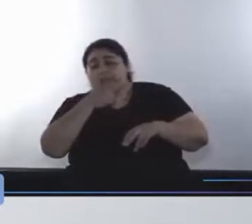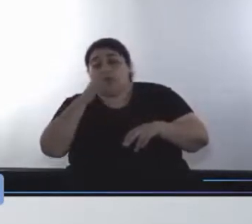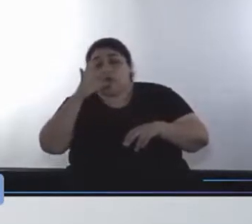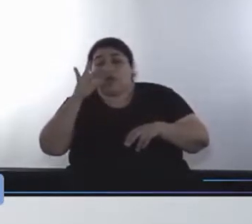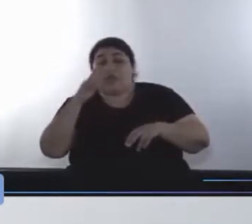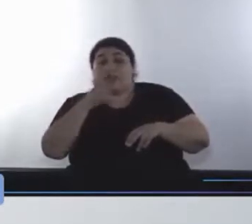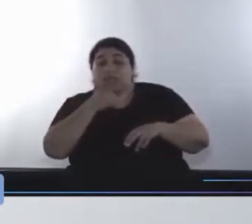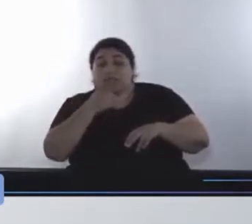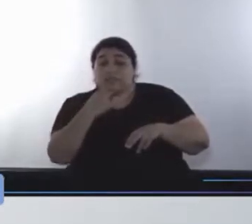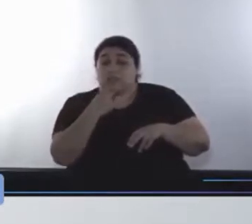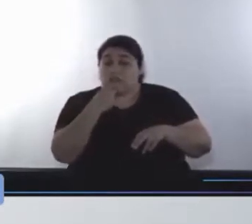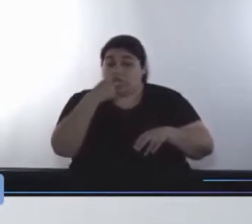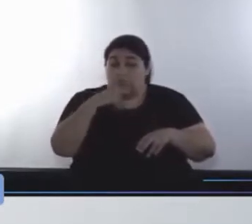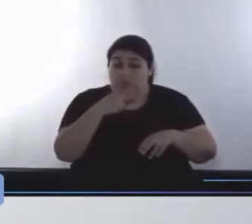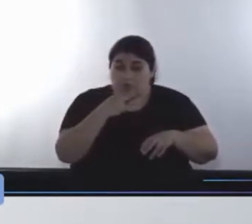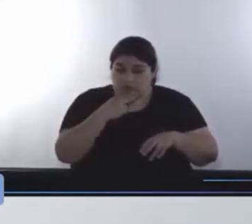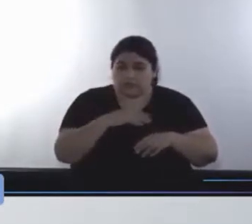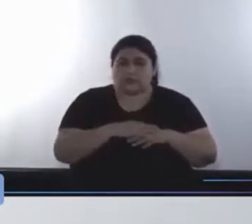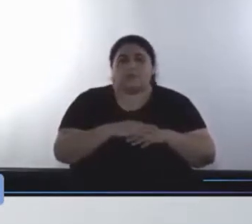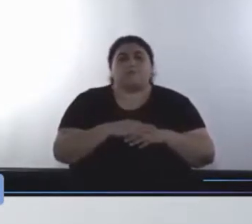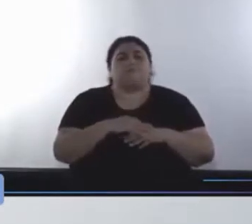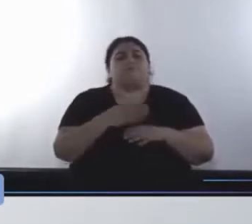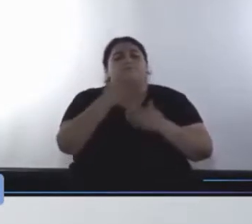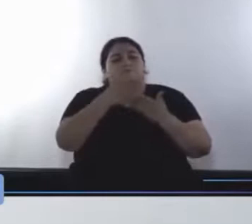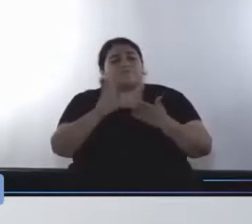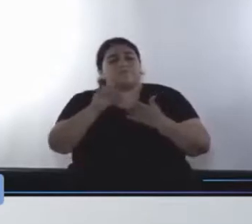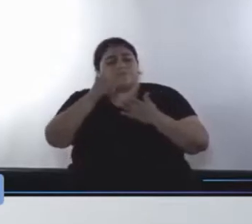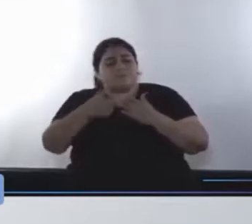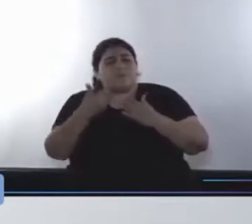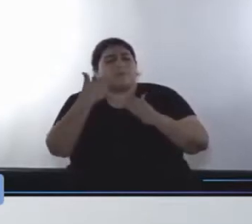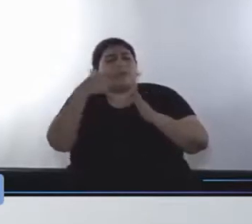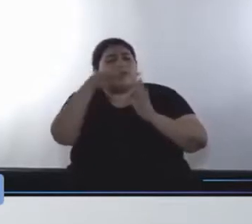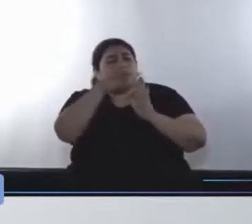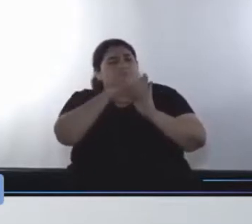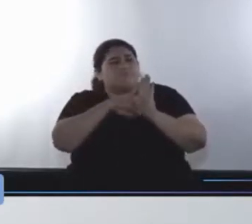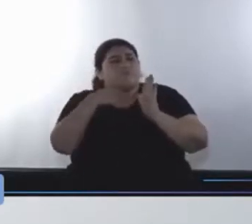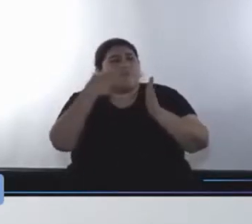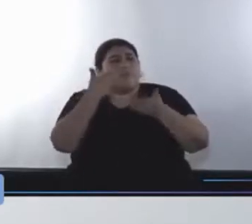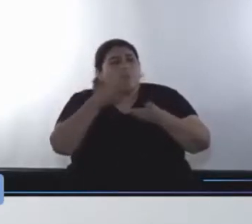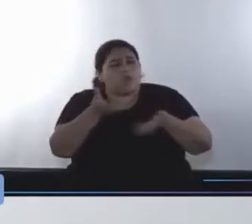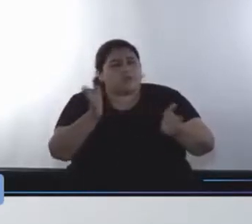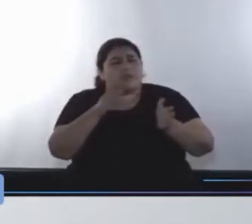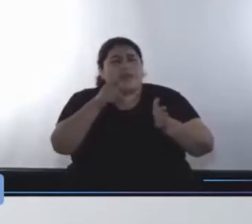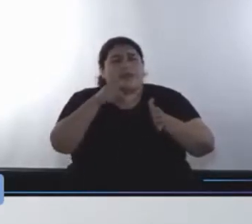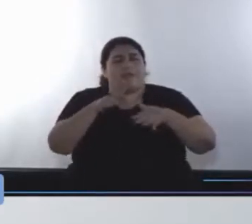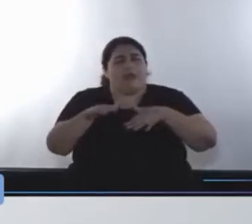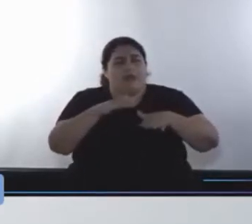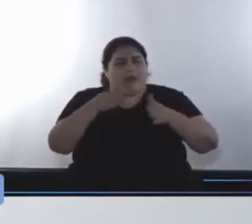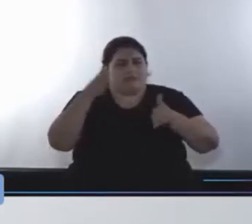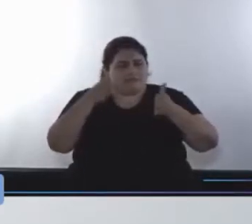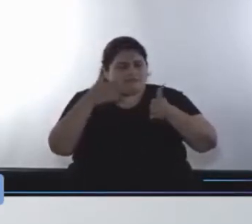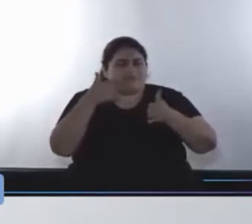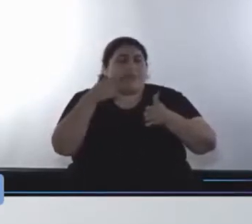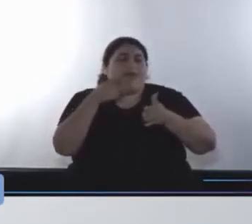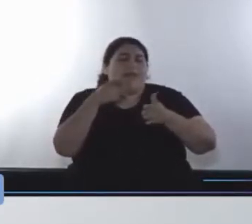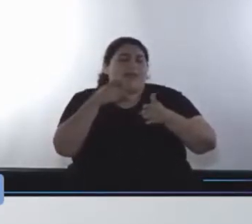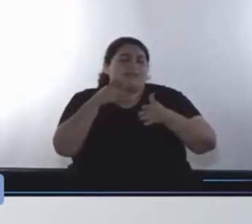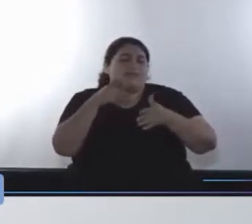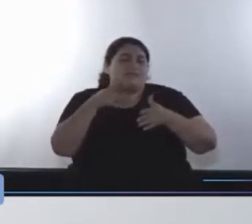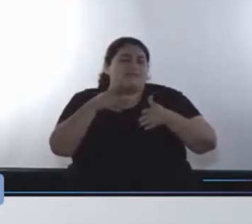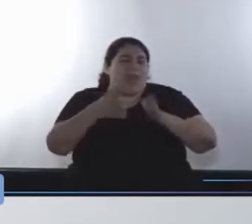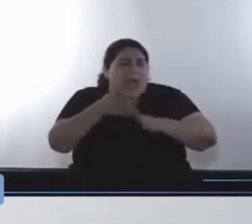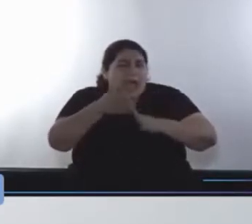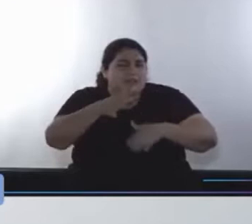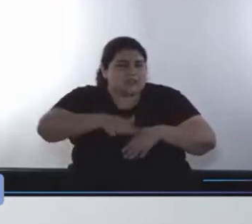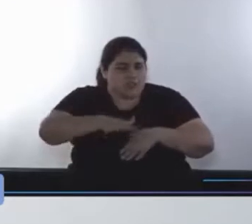para luego presentarles unos lineamientos para la década de acción. Este trabajo